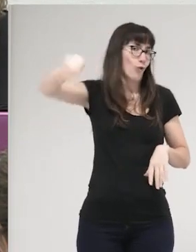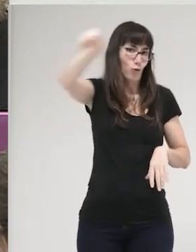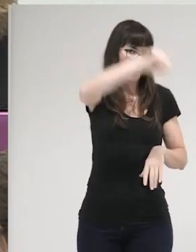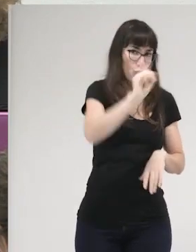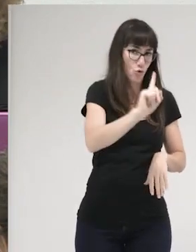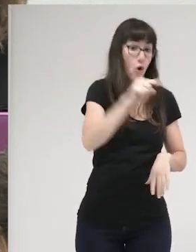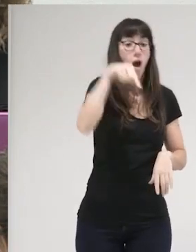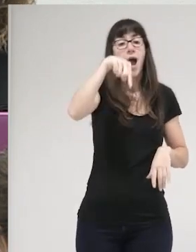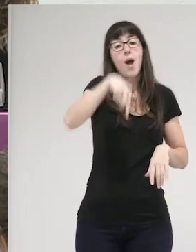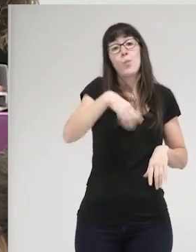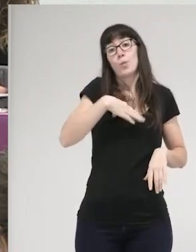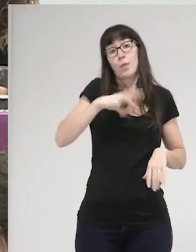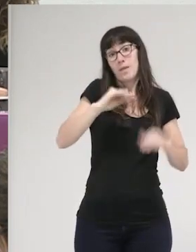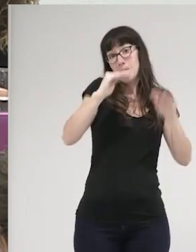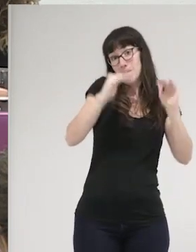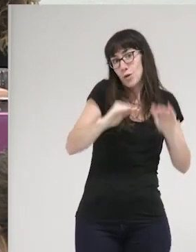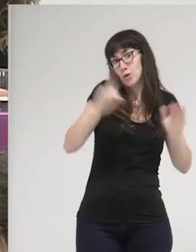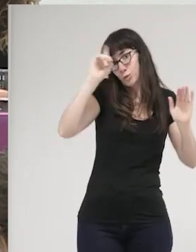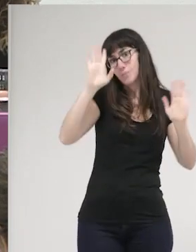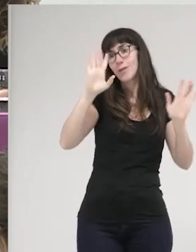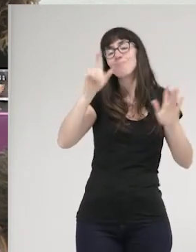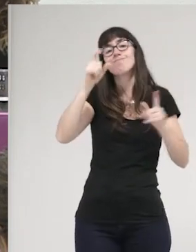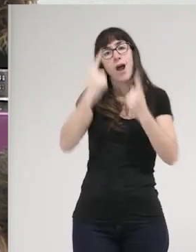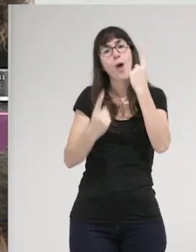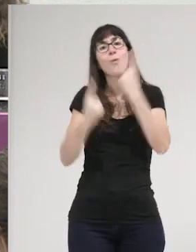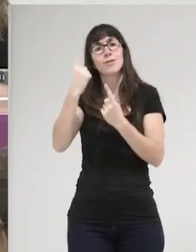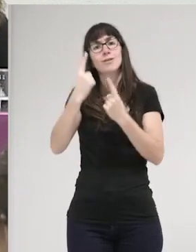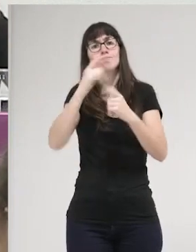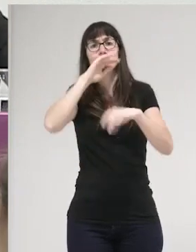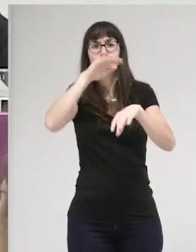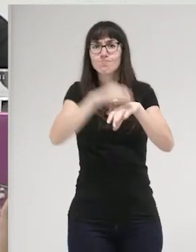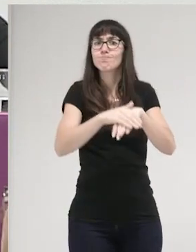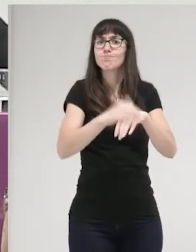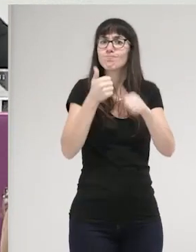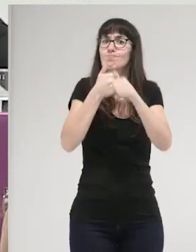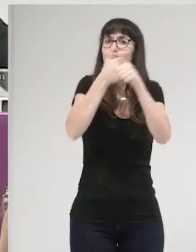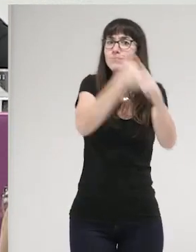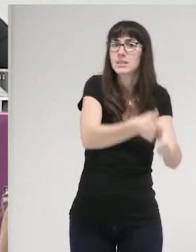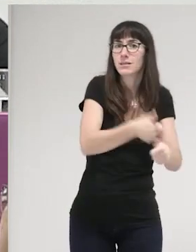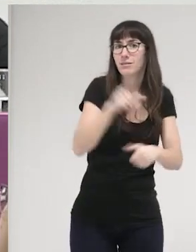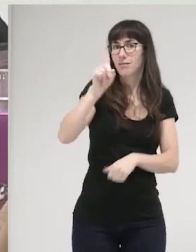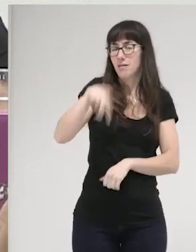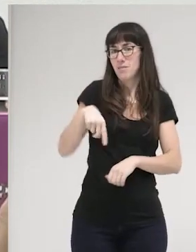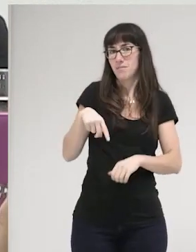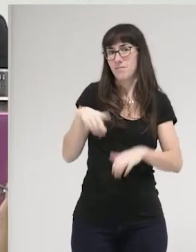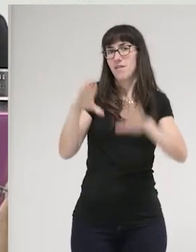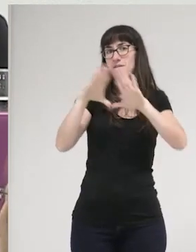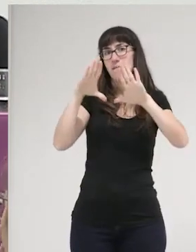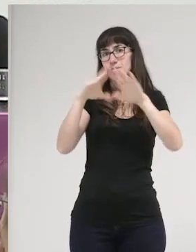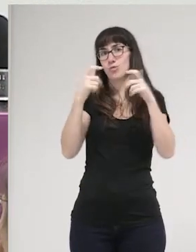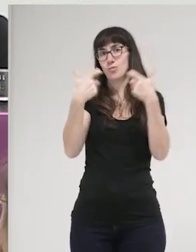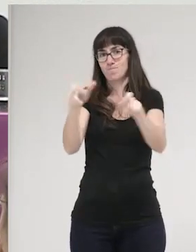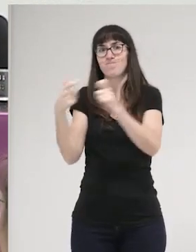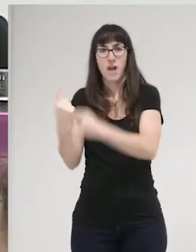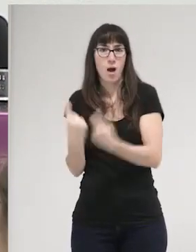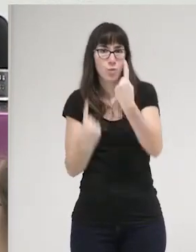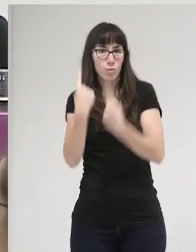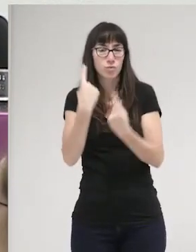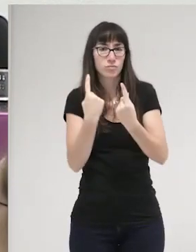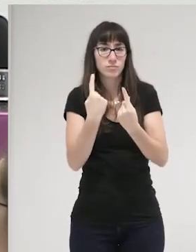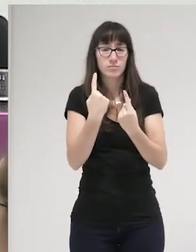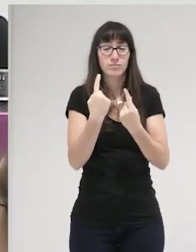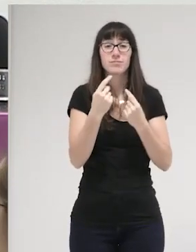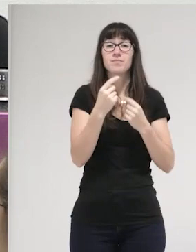pero es una idea que han comprado algunos sectores del feminismo. Es falso que incrementar la pena